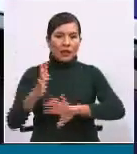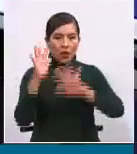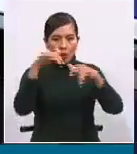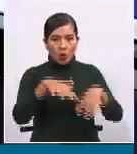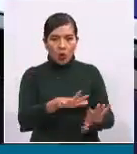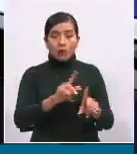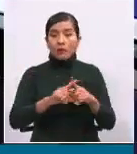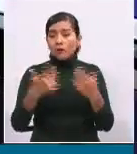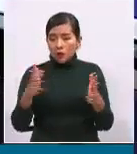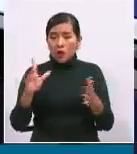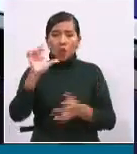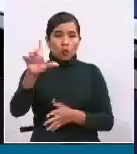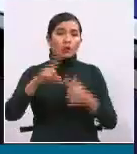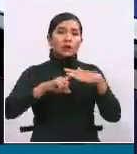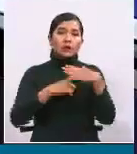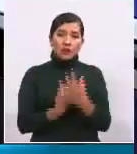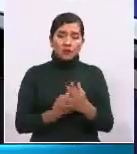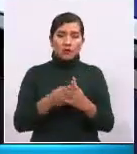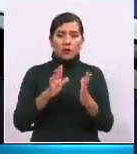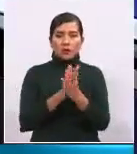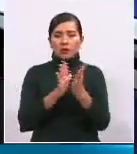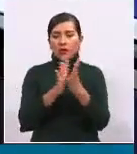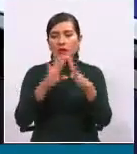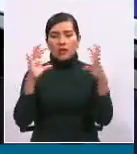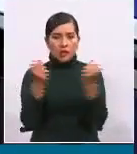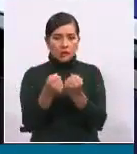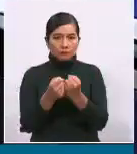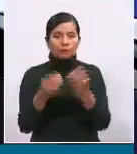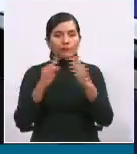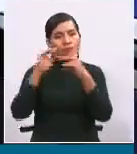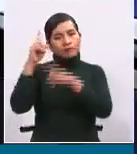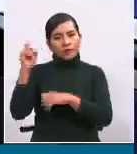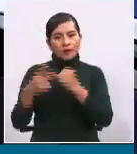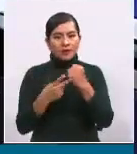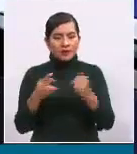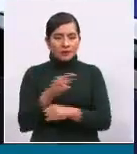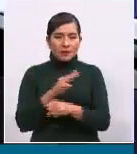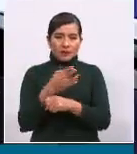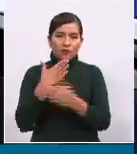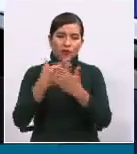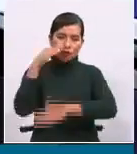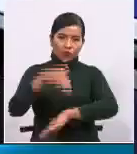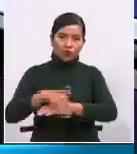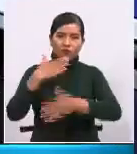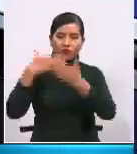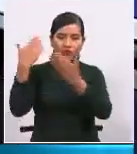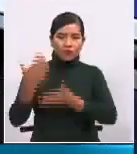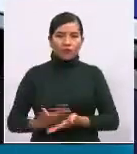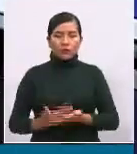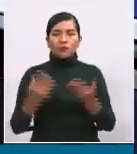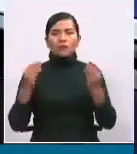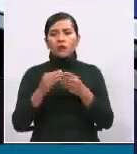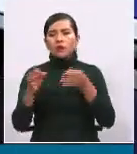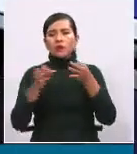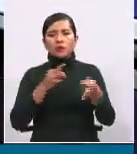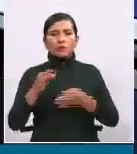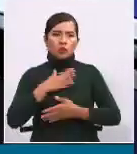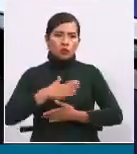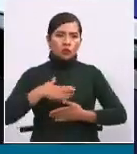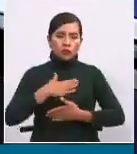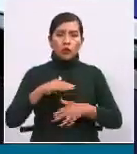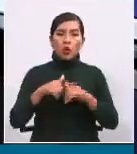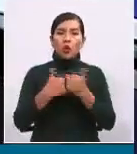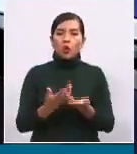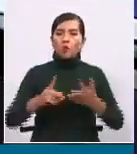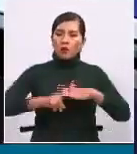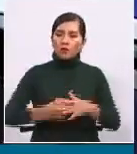clases presenciales y sistemas presenciales este lunes. Viceministro, buenas noches, bienvenido. Coméntenos cuáles son los detalles para retornar a